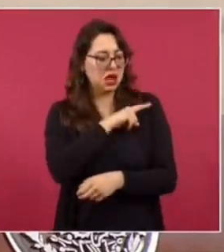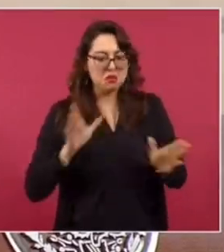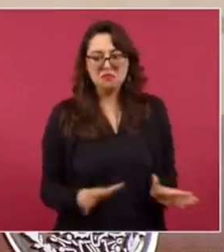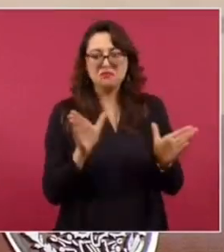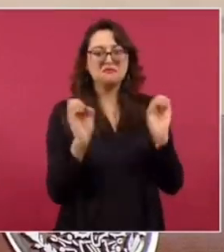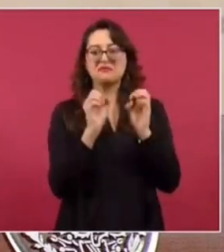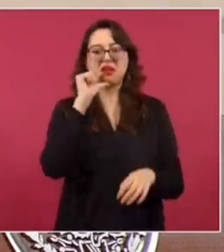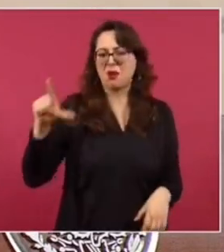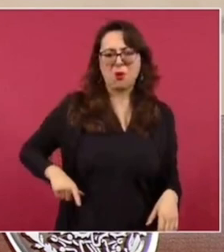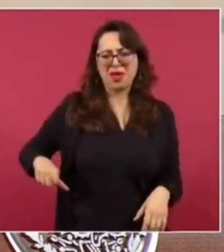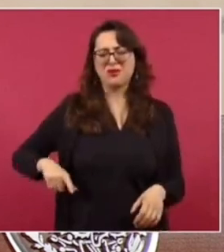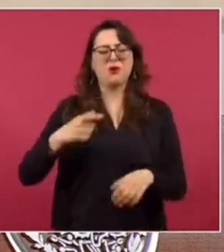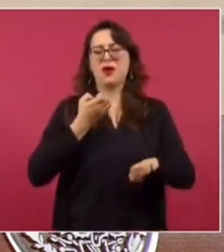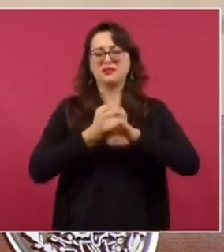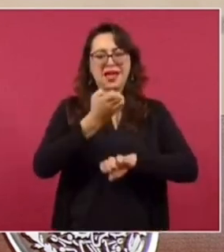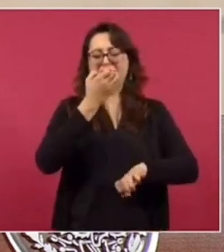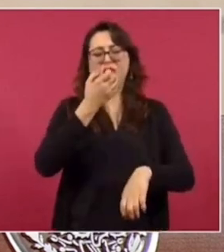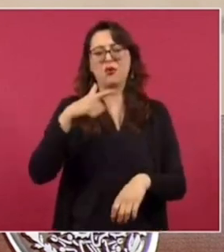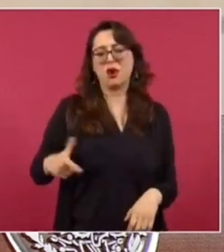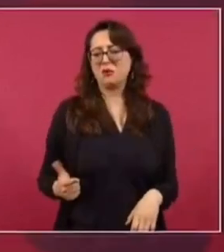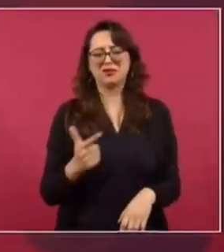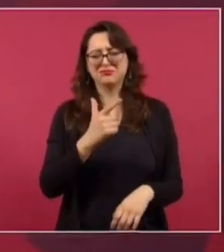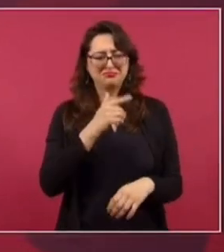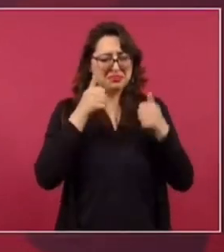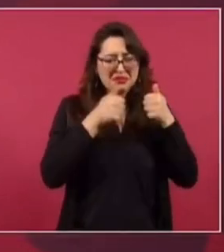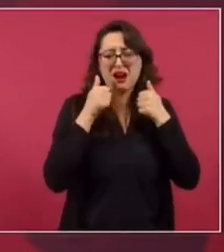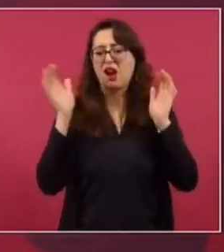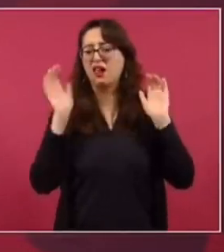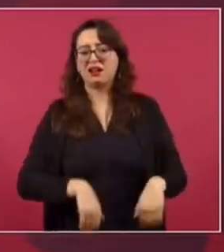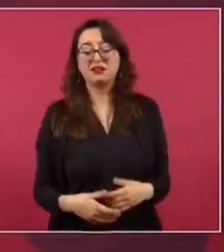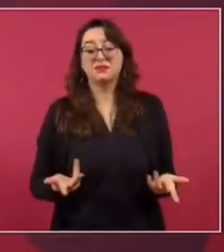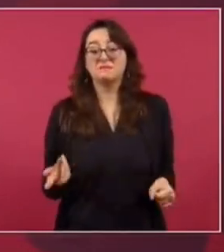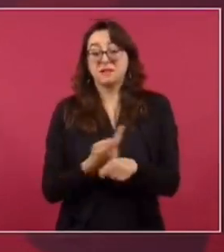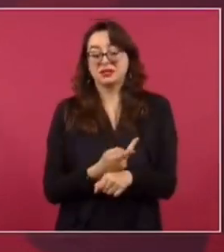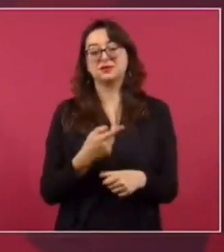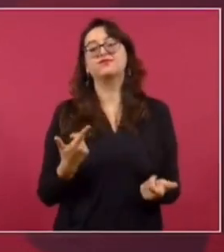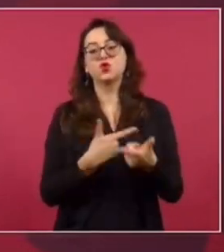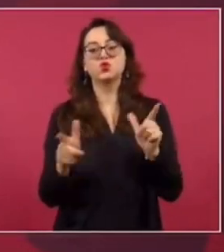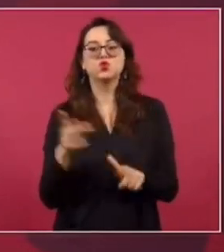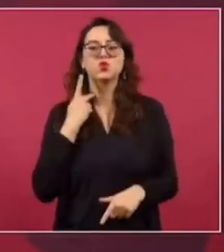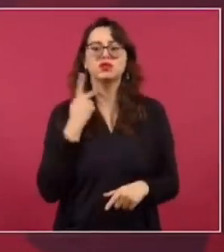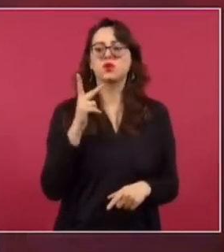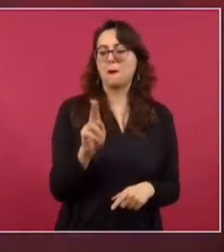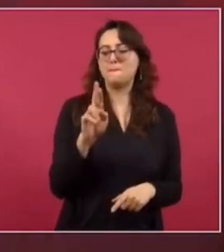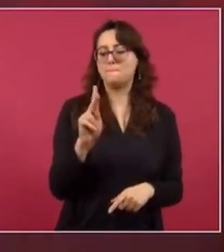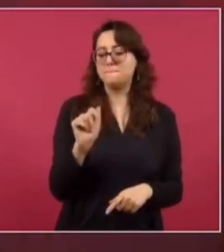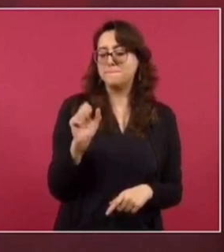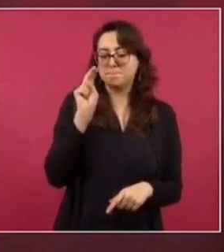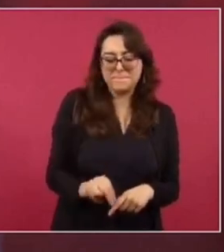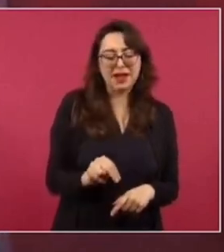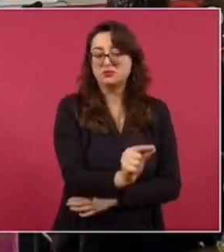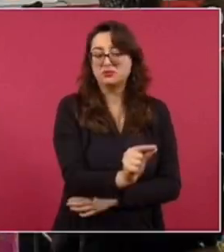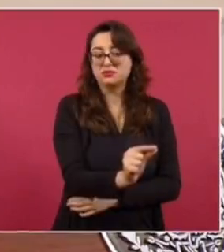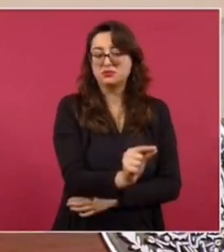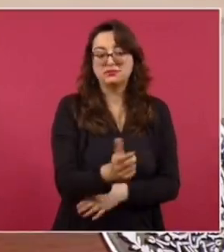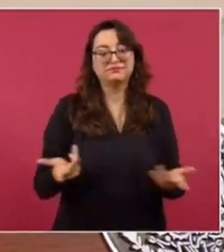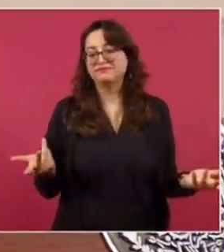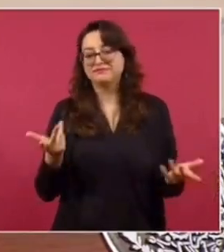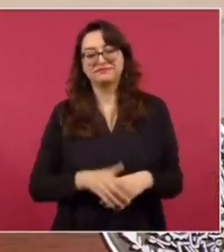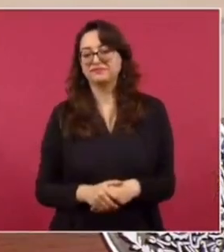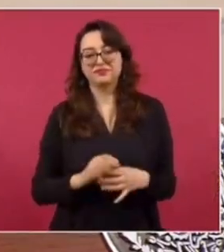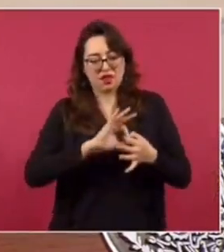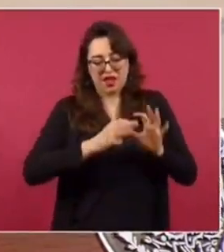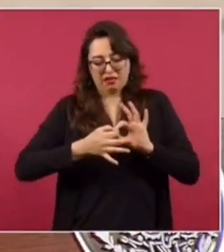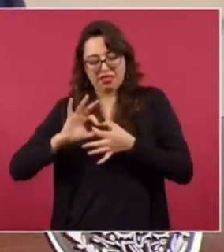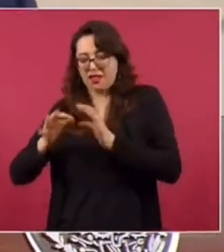parte del gobierno. Porque en Guanajuato, llevan mucho tiempo los gobiernos del PAN apostando a la privatización en todo. Es una